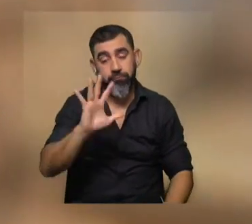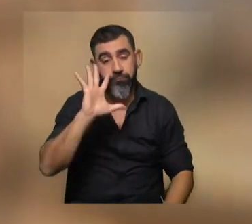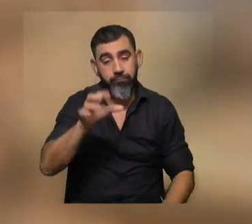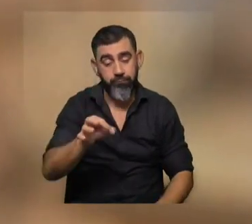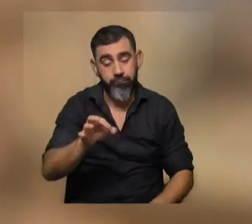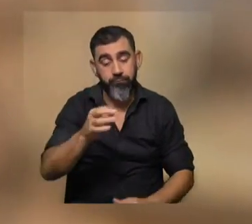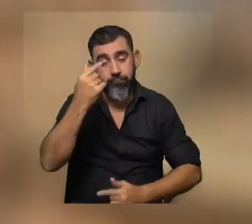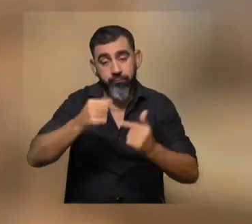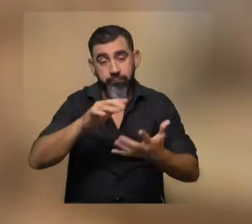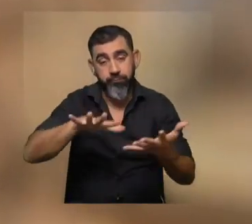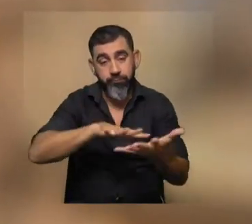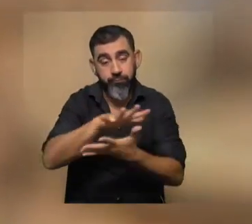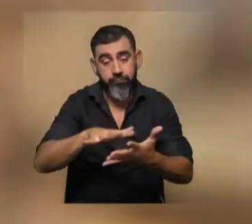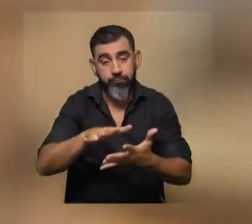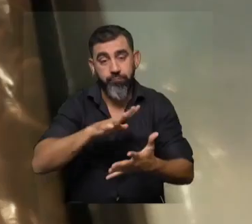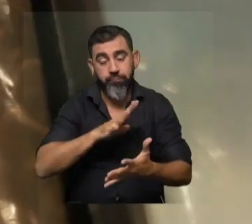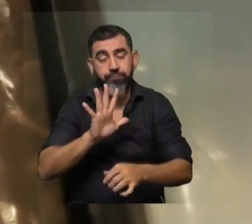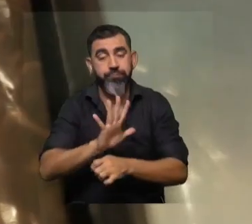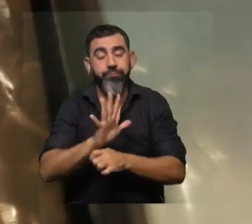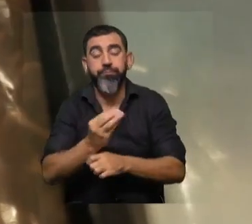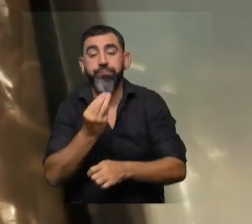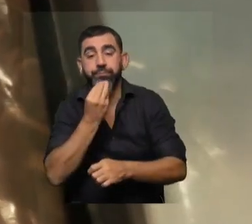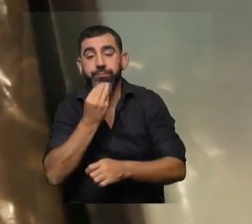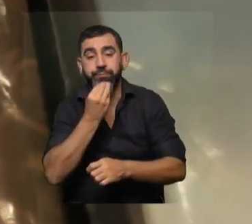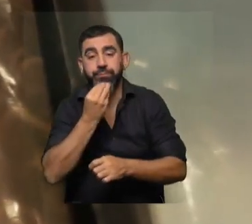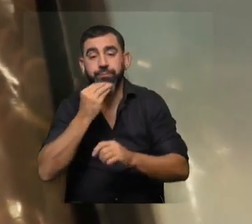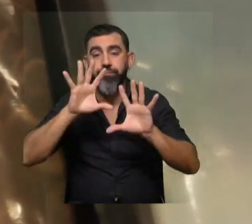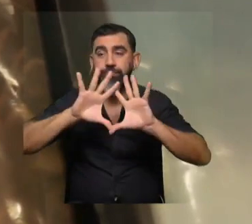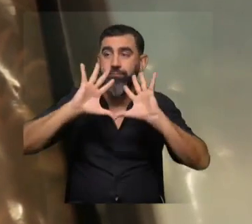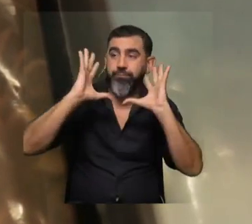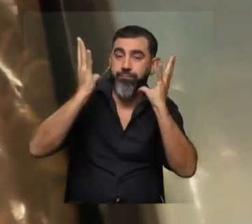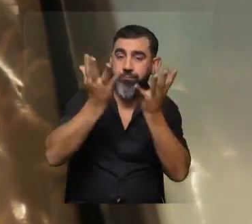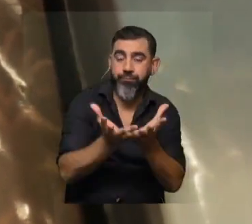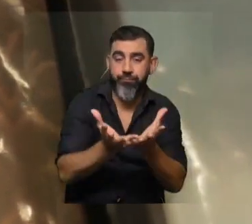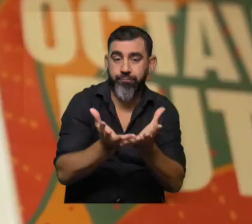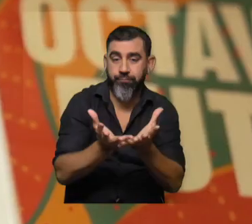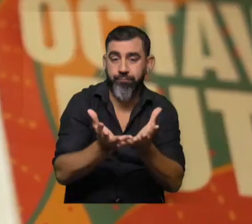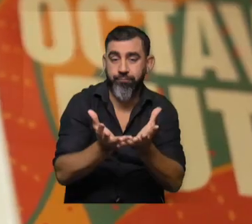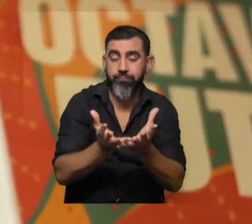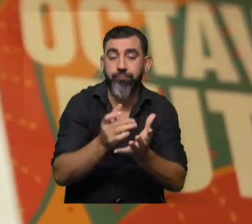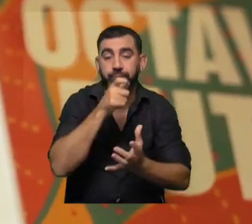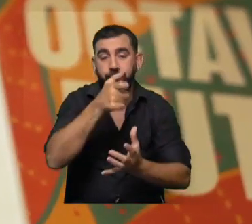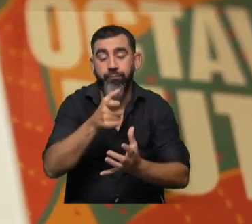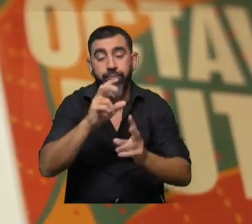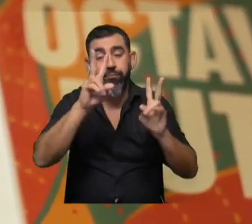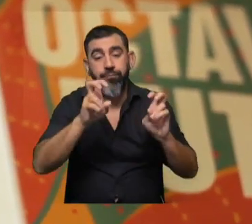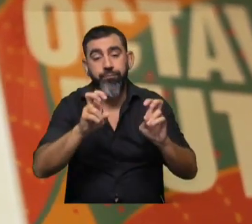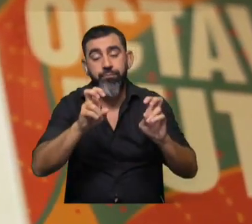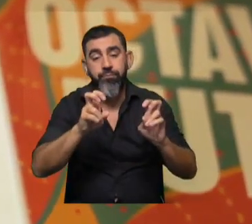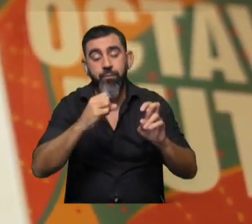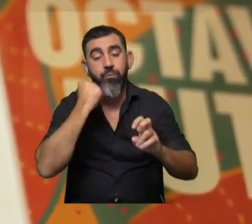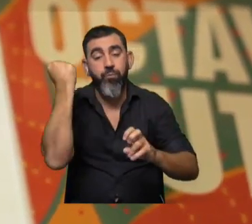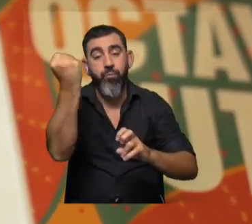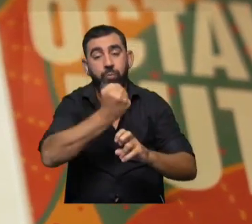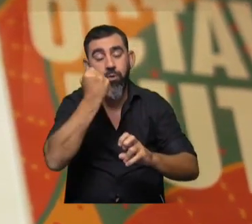otros escenarios, donde de alguna manera vos simulás un mundo, eso involucra lo que tiene que ver con una habilidad muy